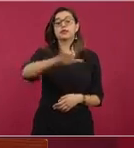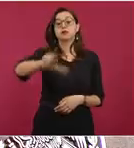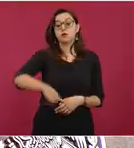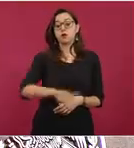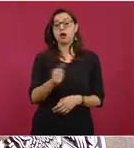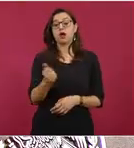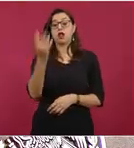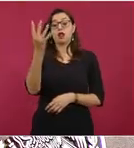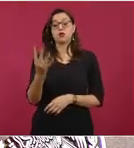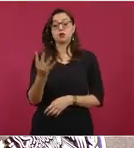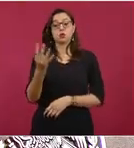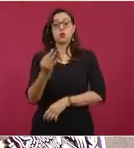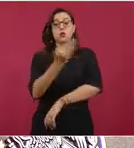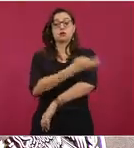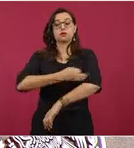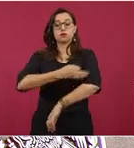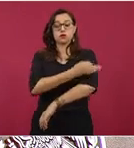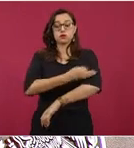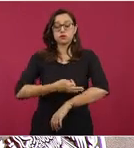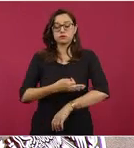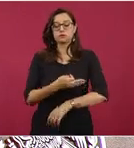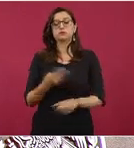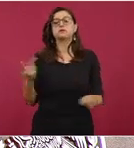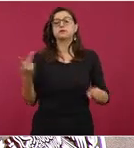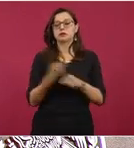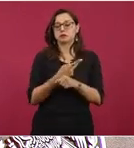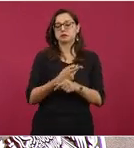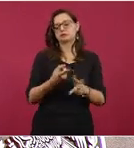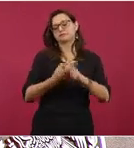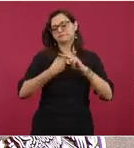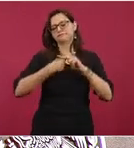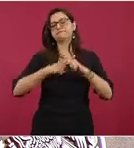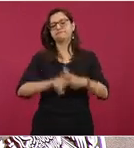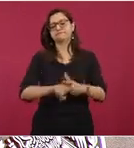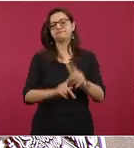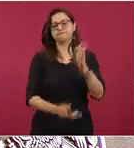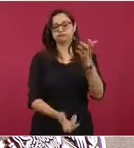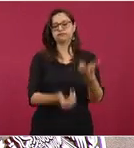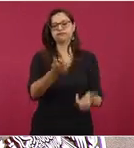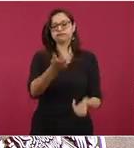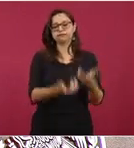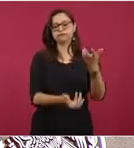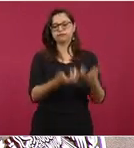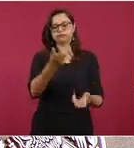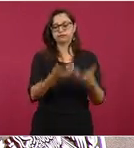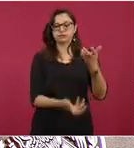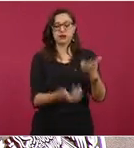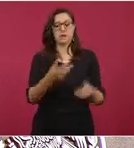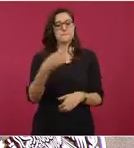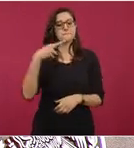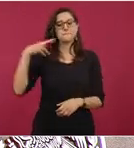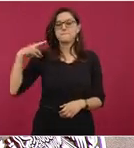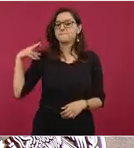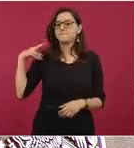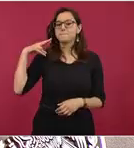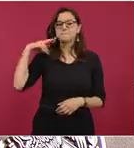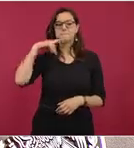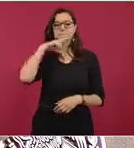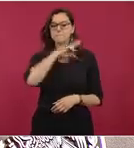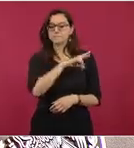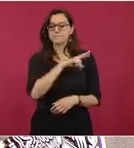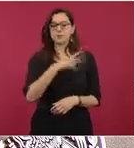tarde, nos comunicaron del inicio de este incendio forestal. Inmediatamente nos